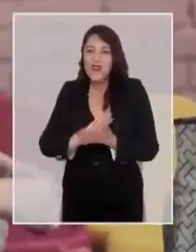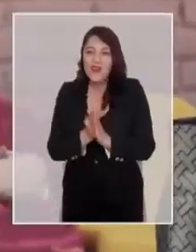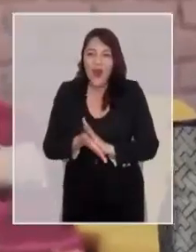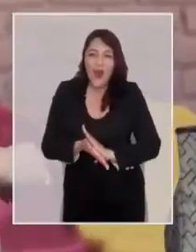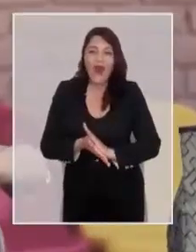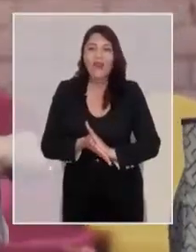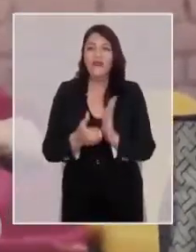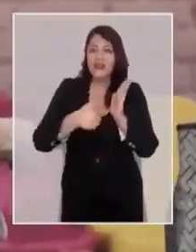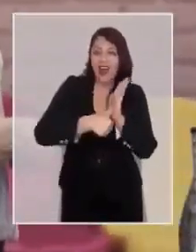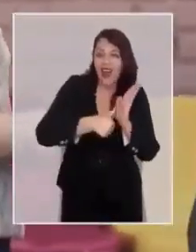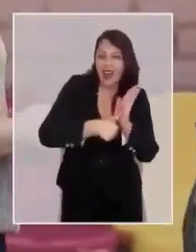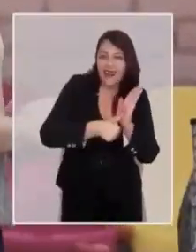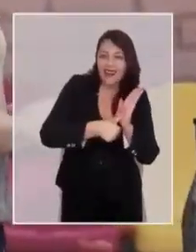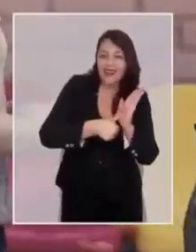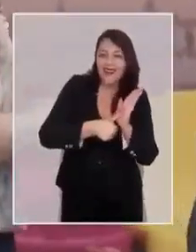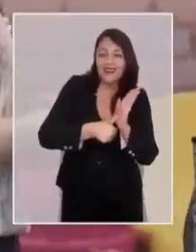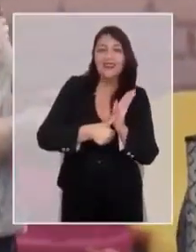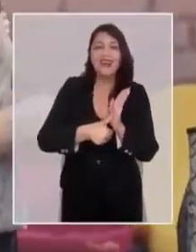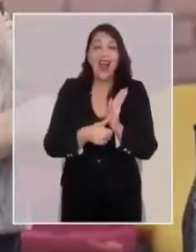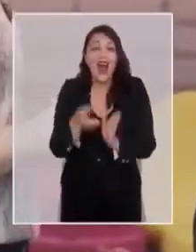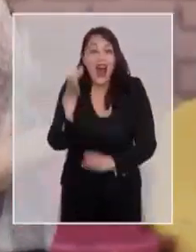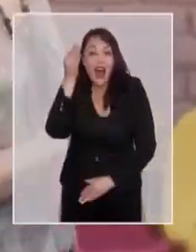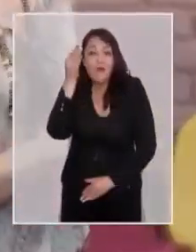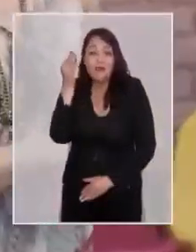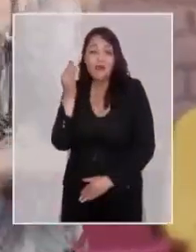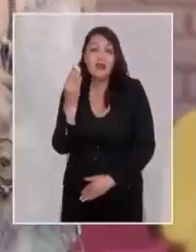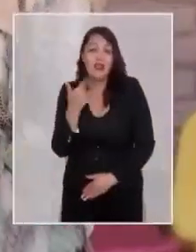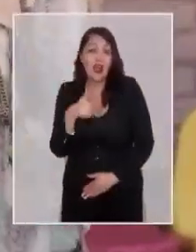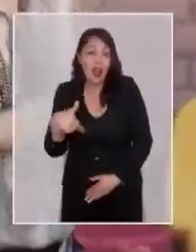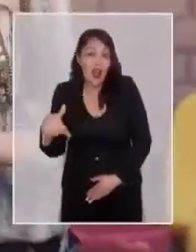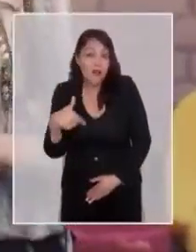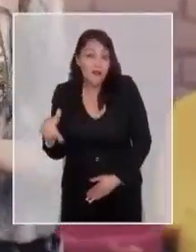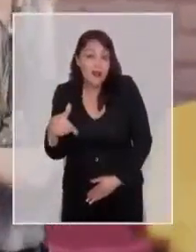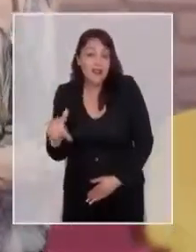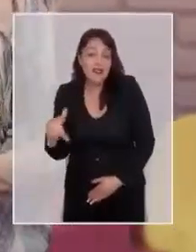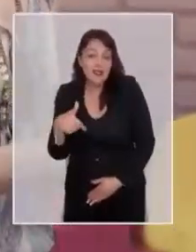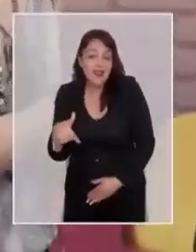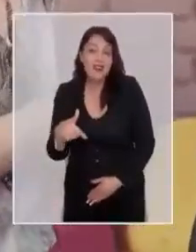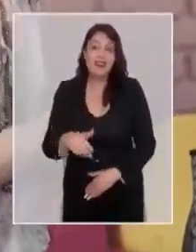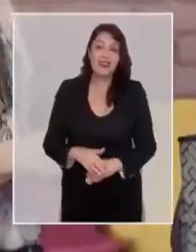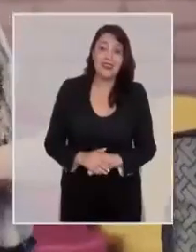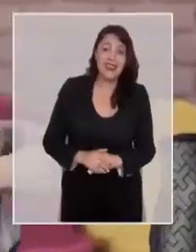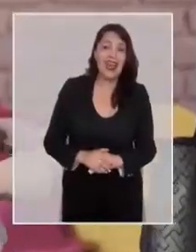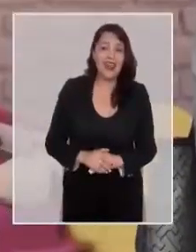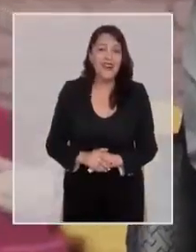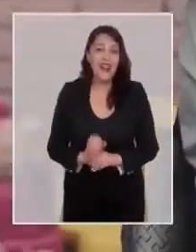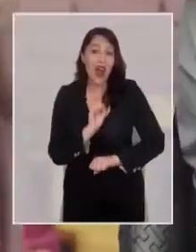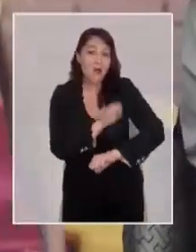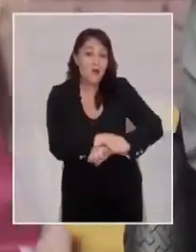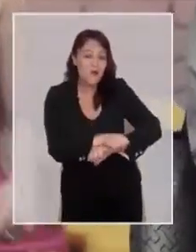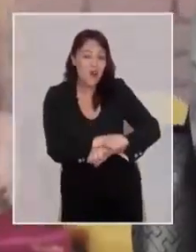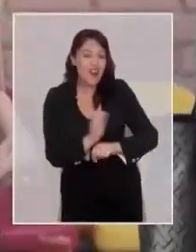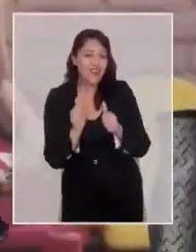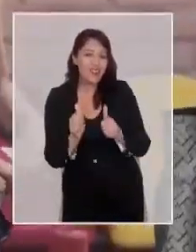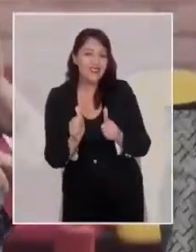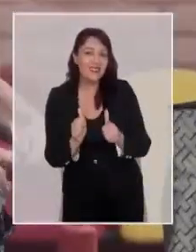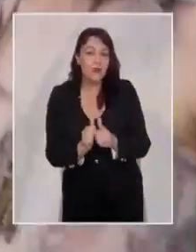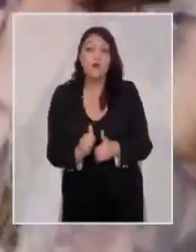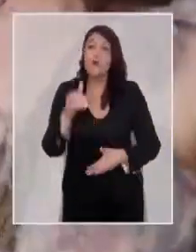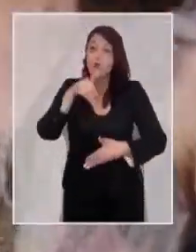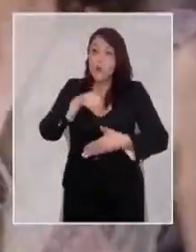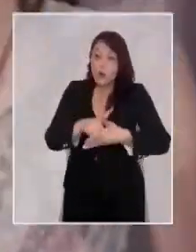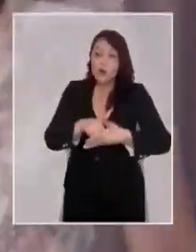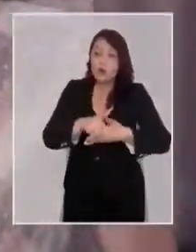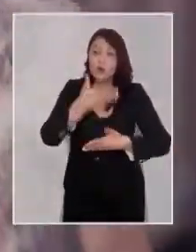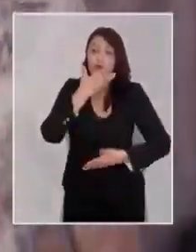yo. Aprendí todo de los carneses de identidades. Aprendí de los labicitos cuando rezamos por la prueba. Sí, les fue bien. Sí,